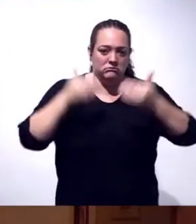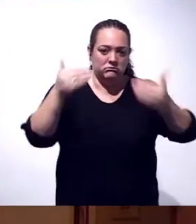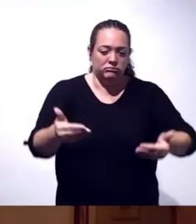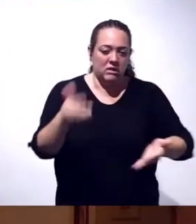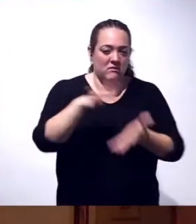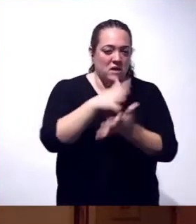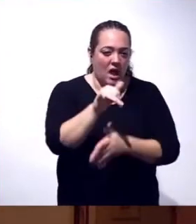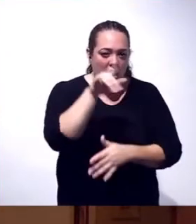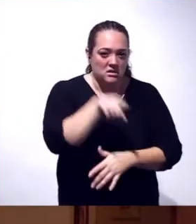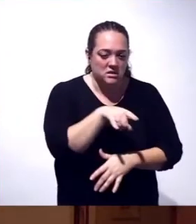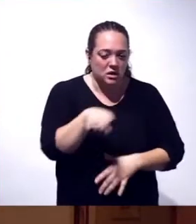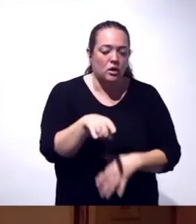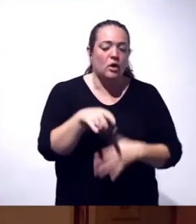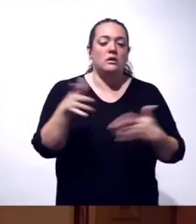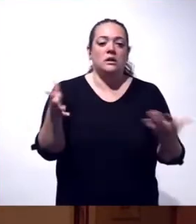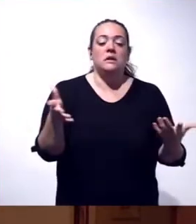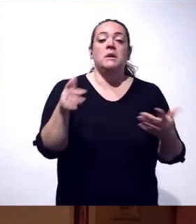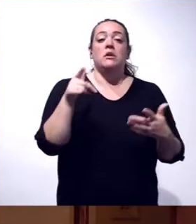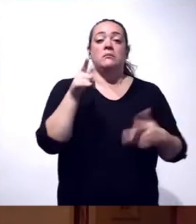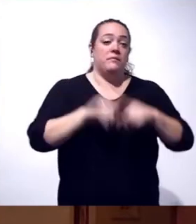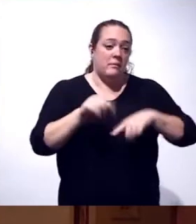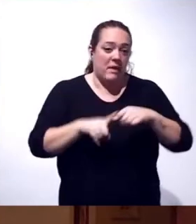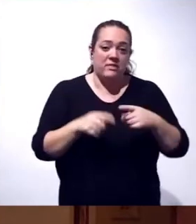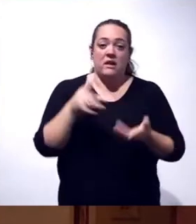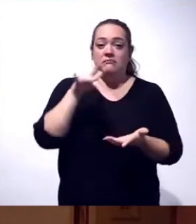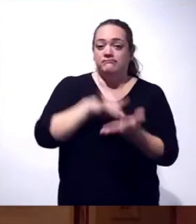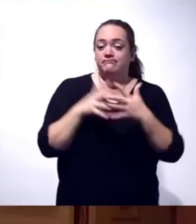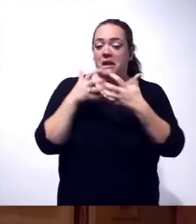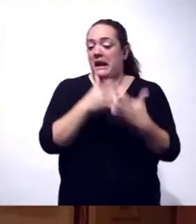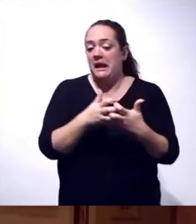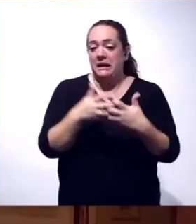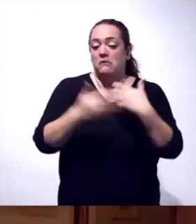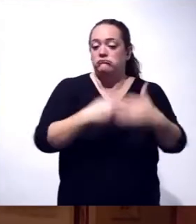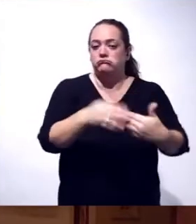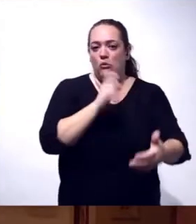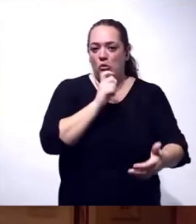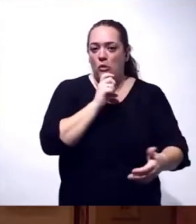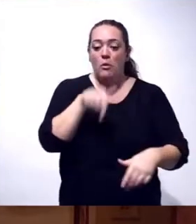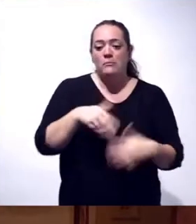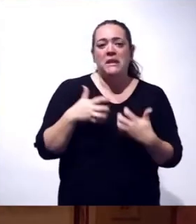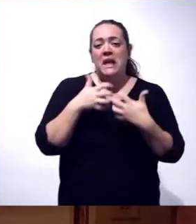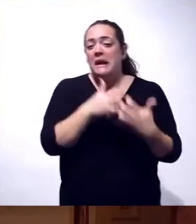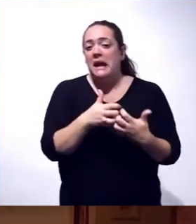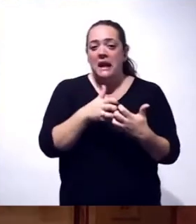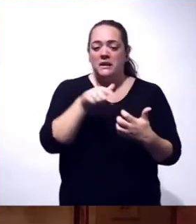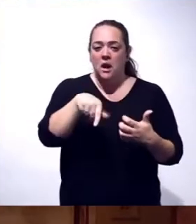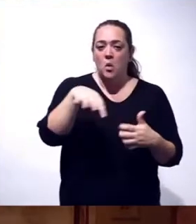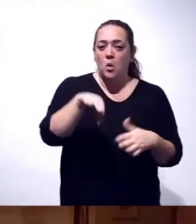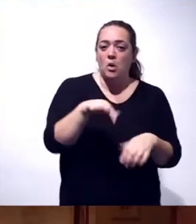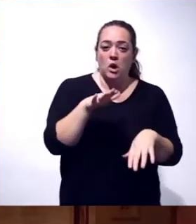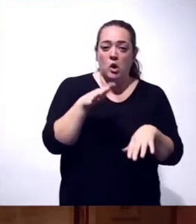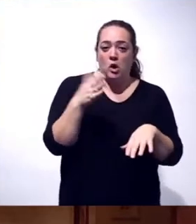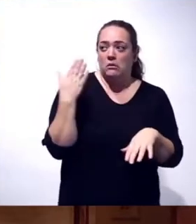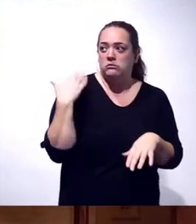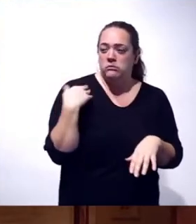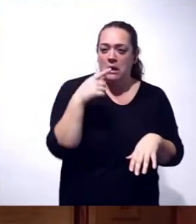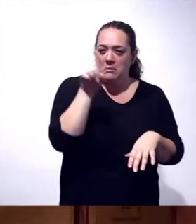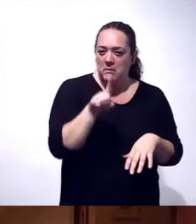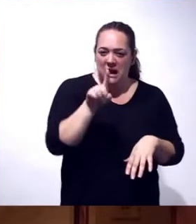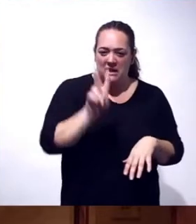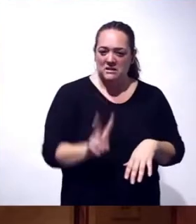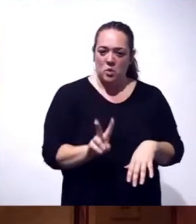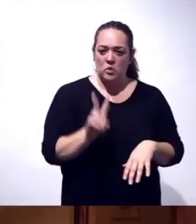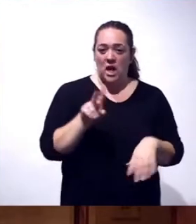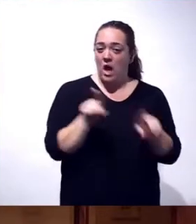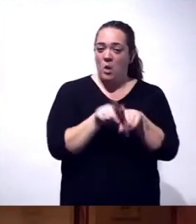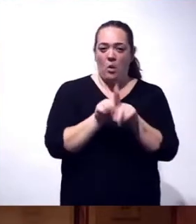Todo va en función de la dinámica de la guerra. Y esta guerra no es una guerra como la primera y segunda. Es